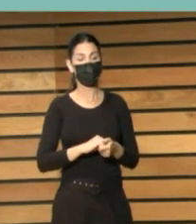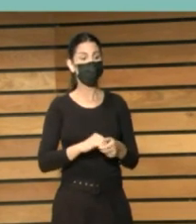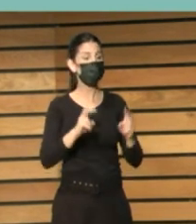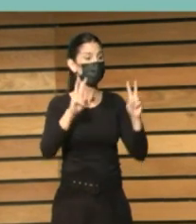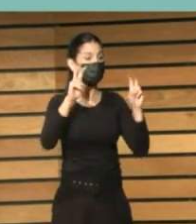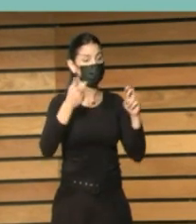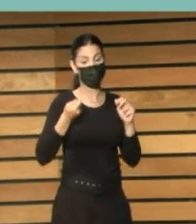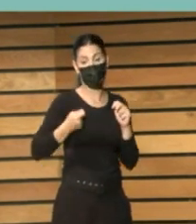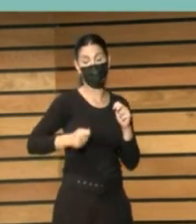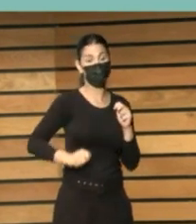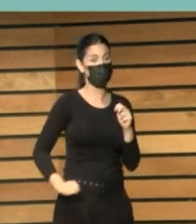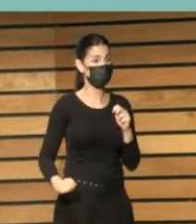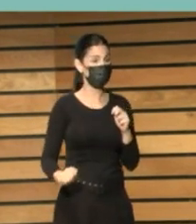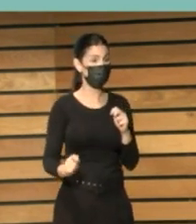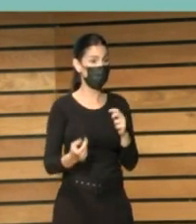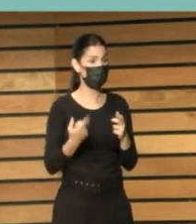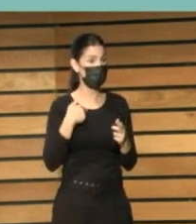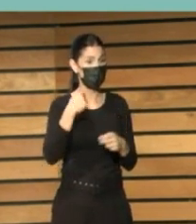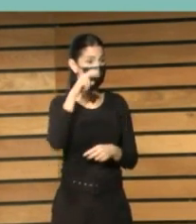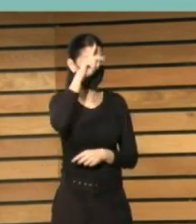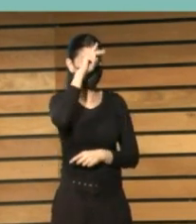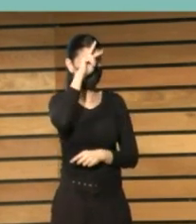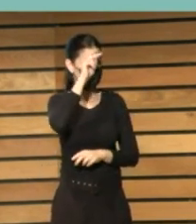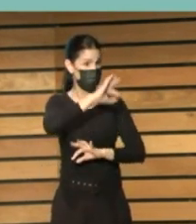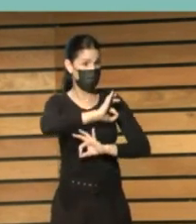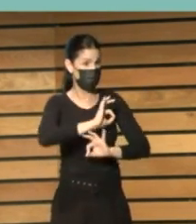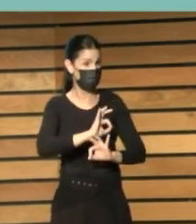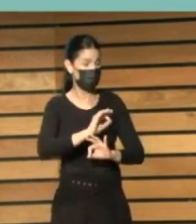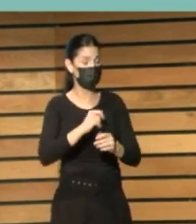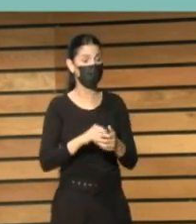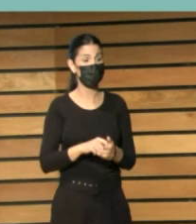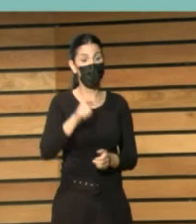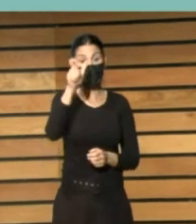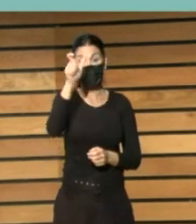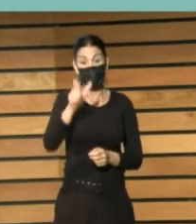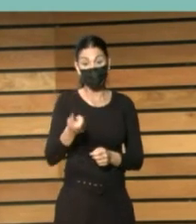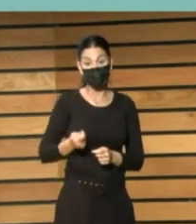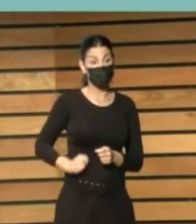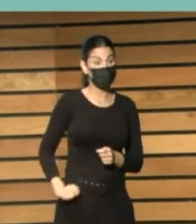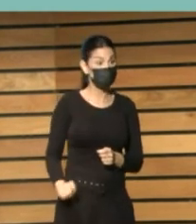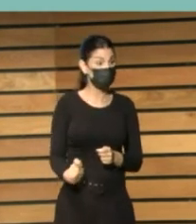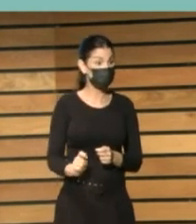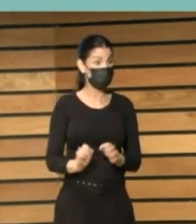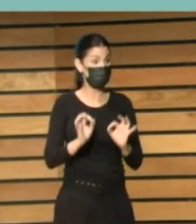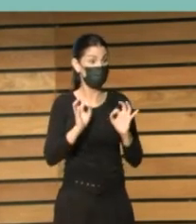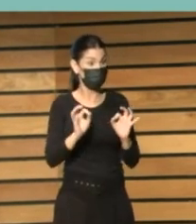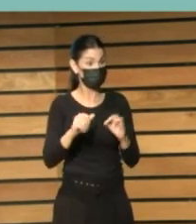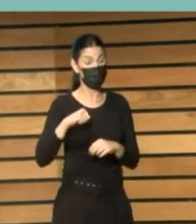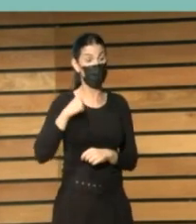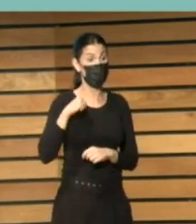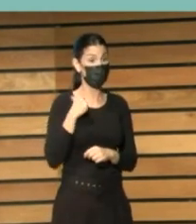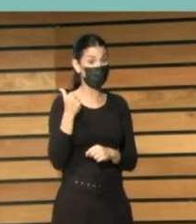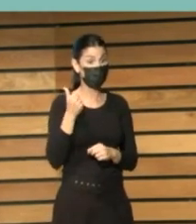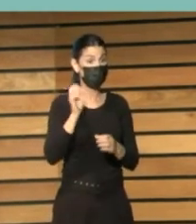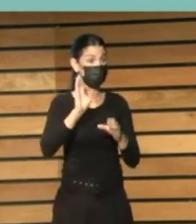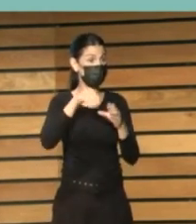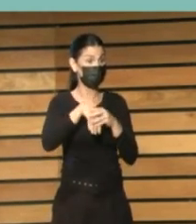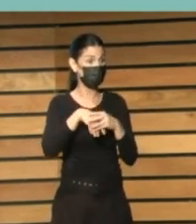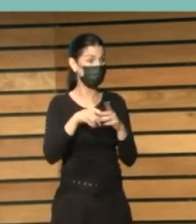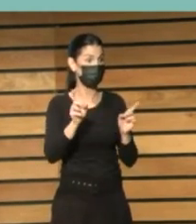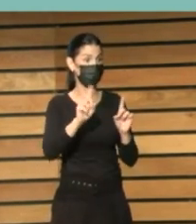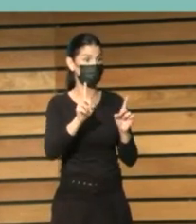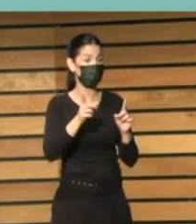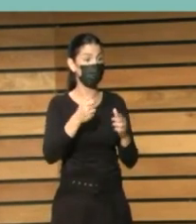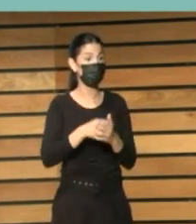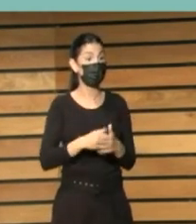bibliotecarios no existen bibliotecarios en los hospitales le encargan la gestión de la